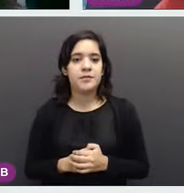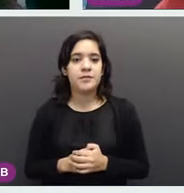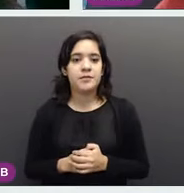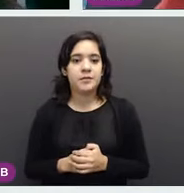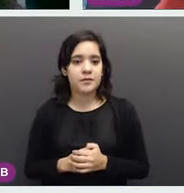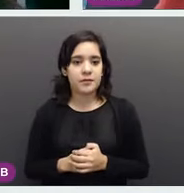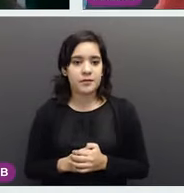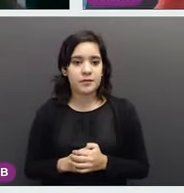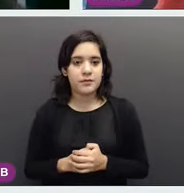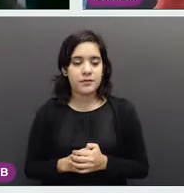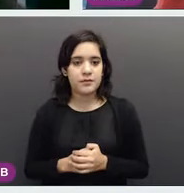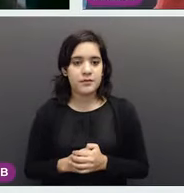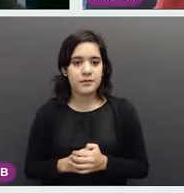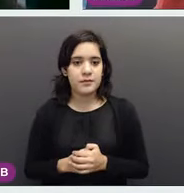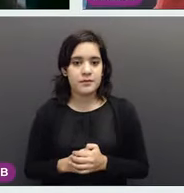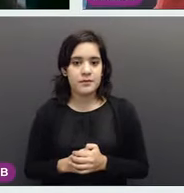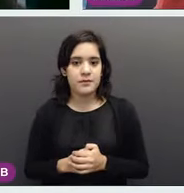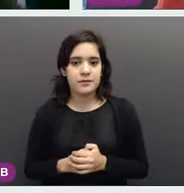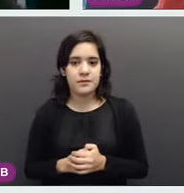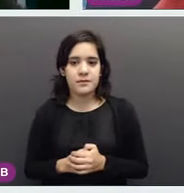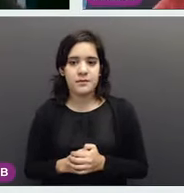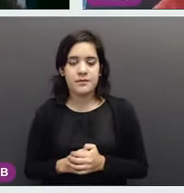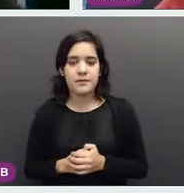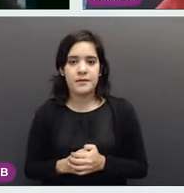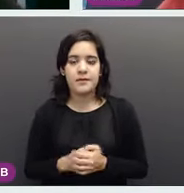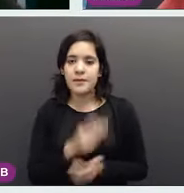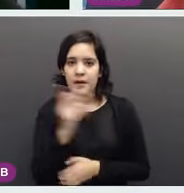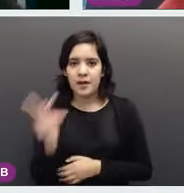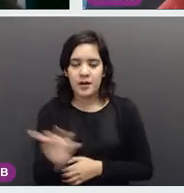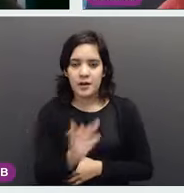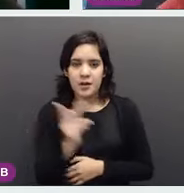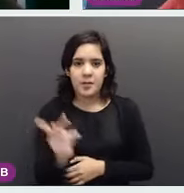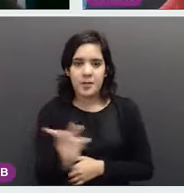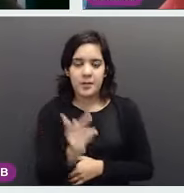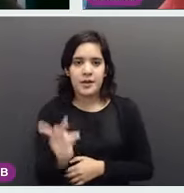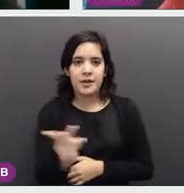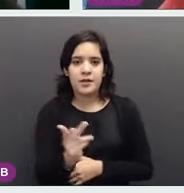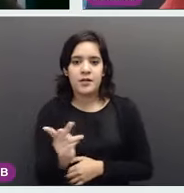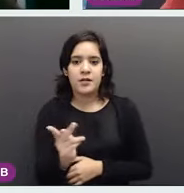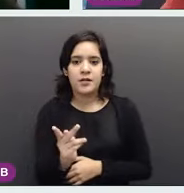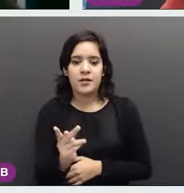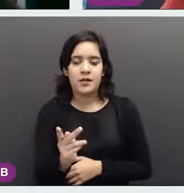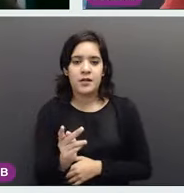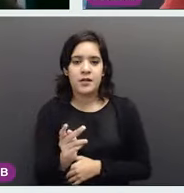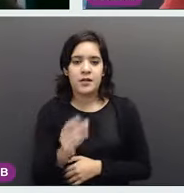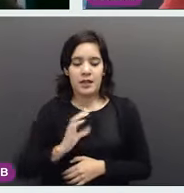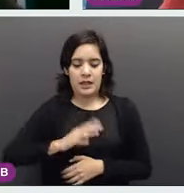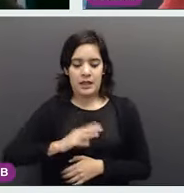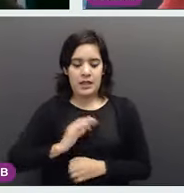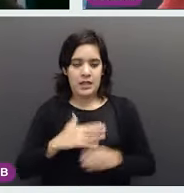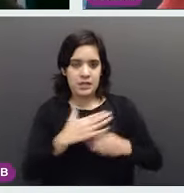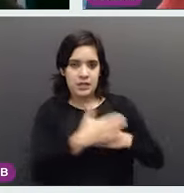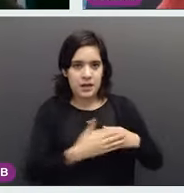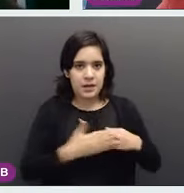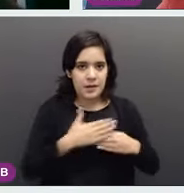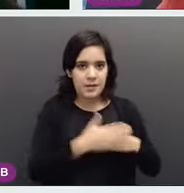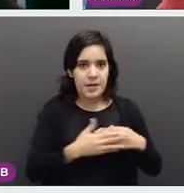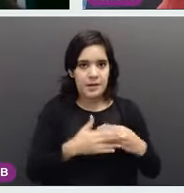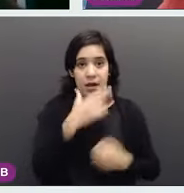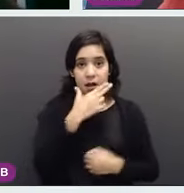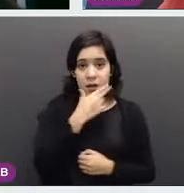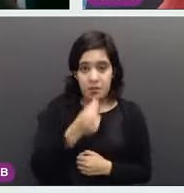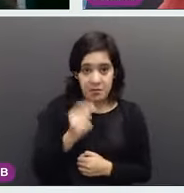Eh, si es frecuente en hombres, pregunta, ¿el cáncer de mama también es frecuente en hombres? ¿Y qué